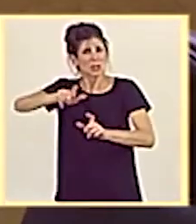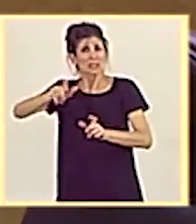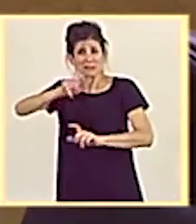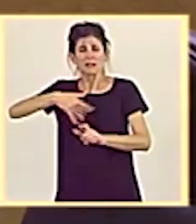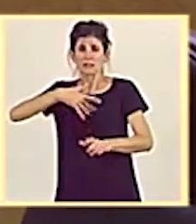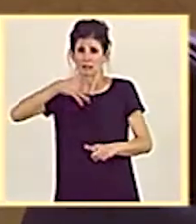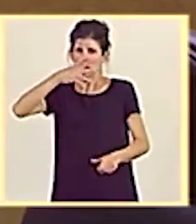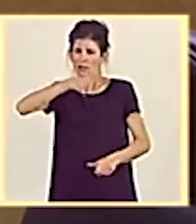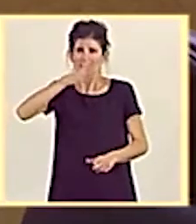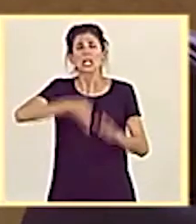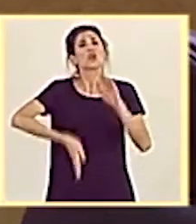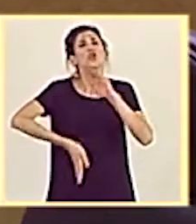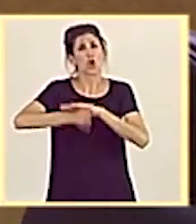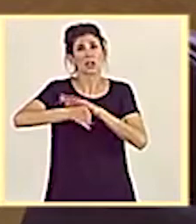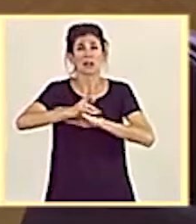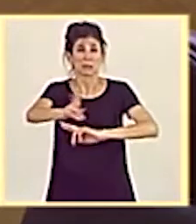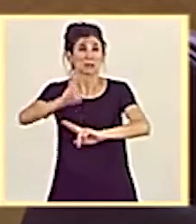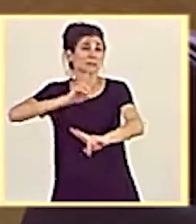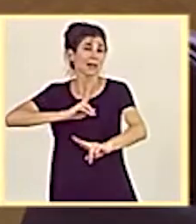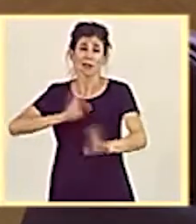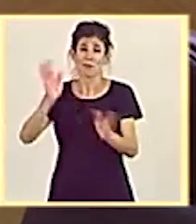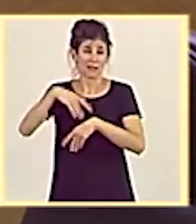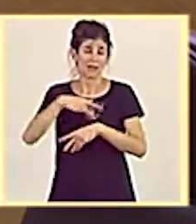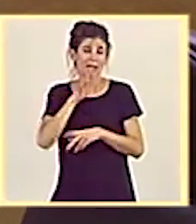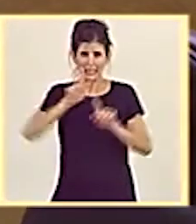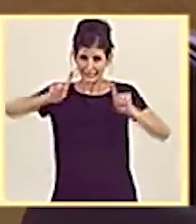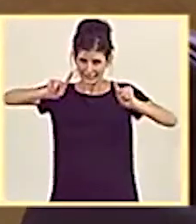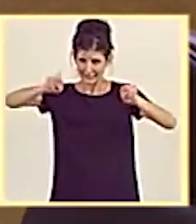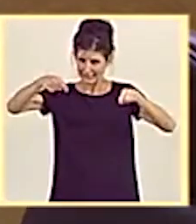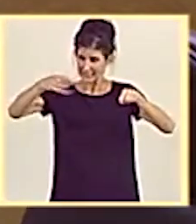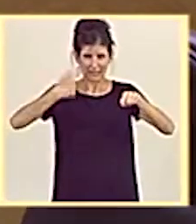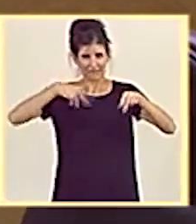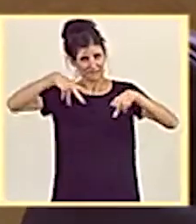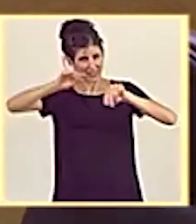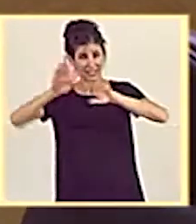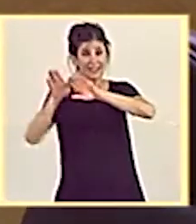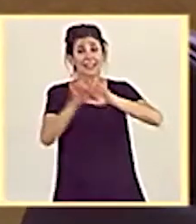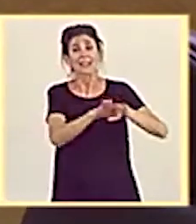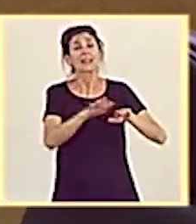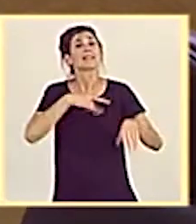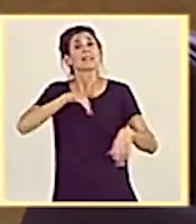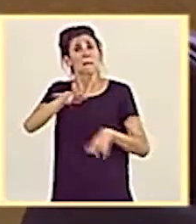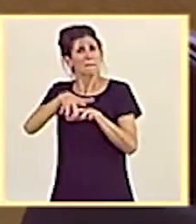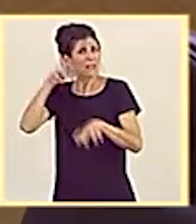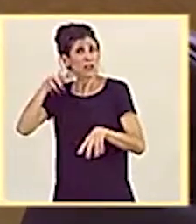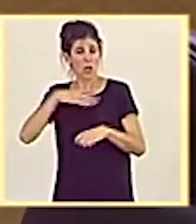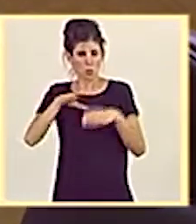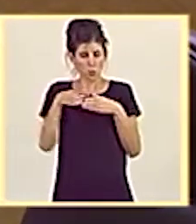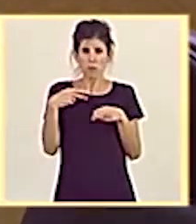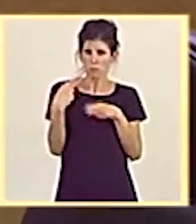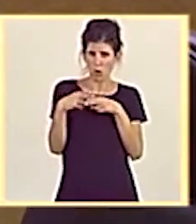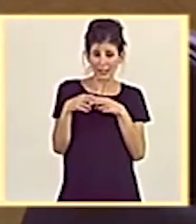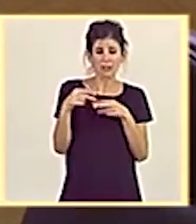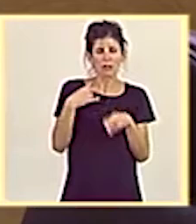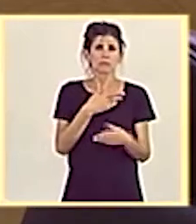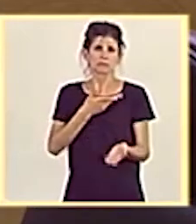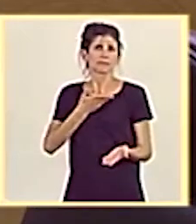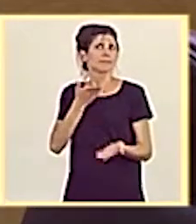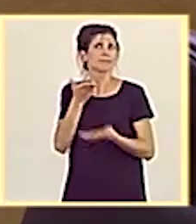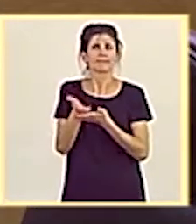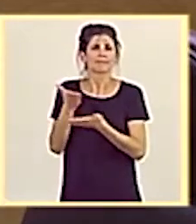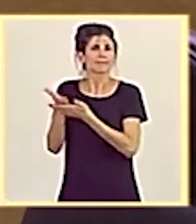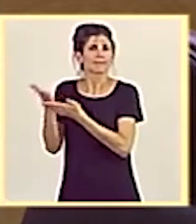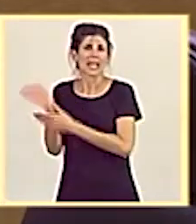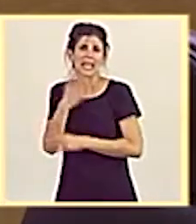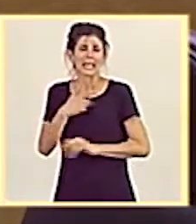con escasa respuesta. Y aquí cierro el paréntesis. La mayor parte de los grupos, incluido el mío, hemos ido presentando iniciativas